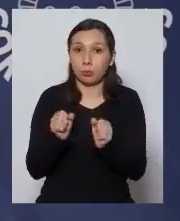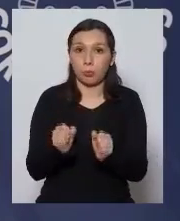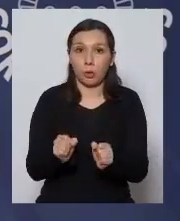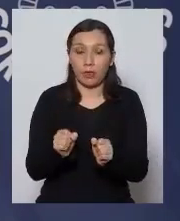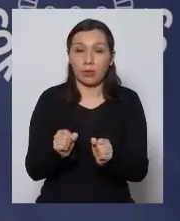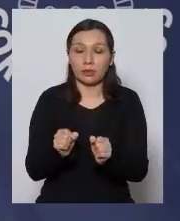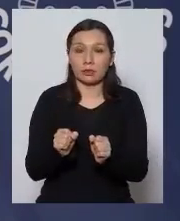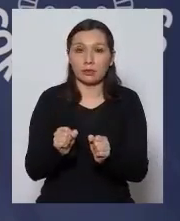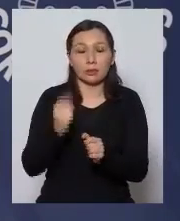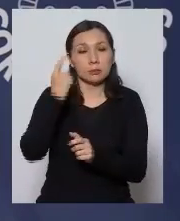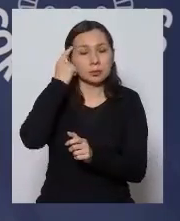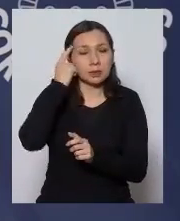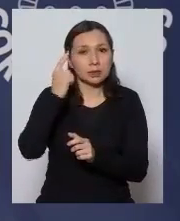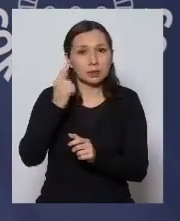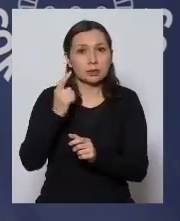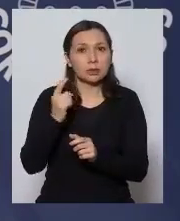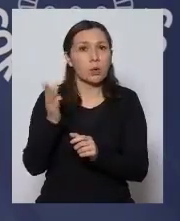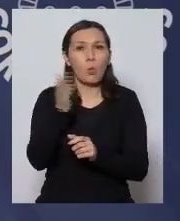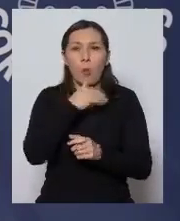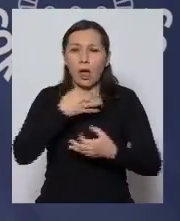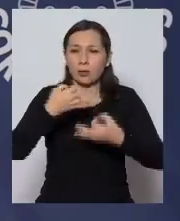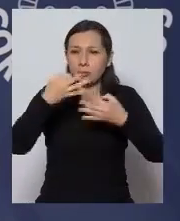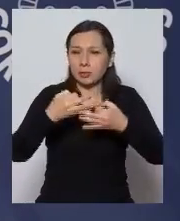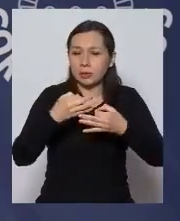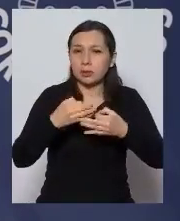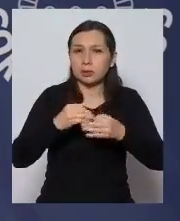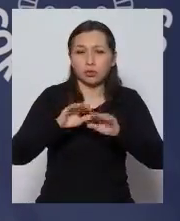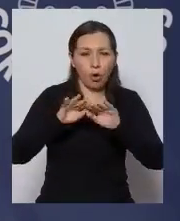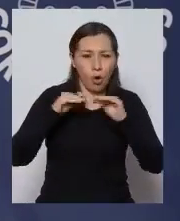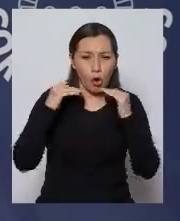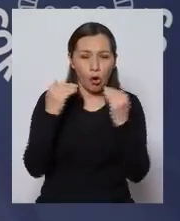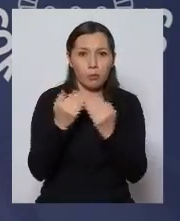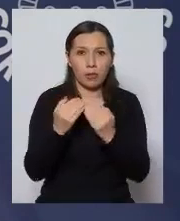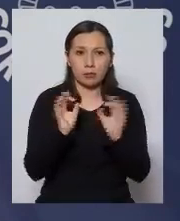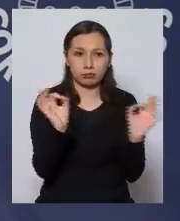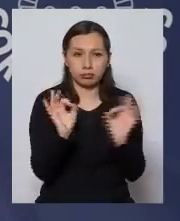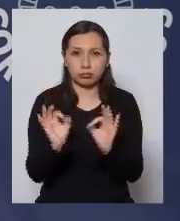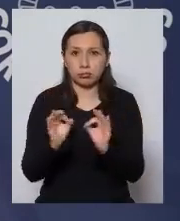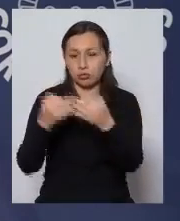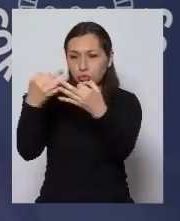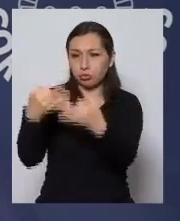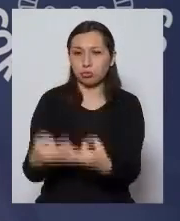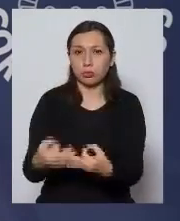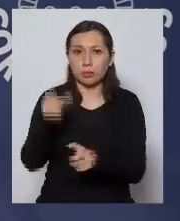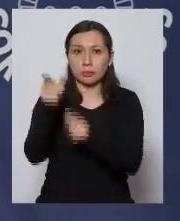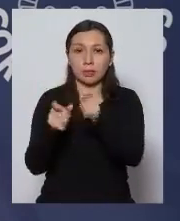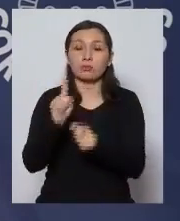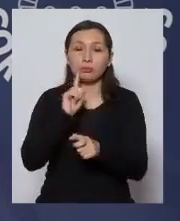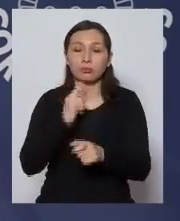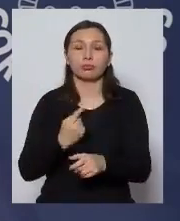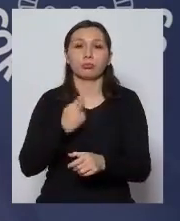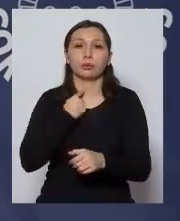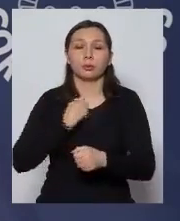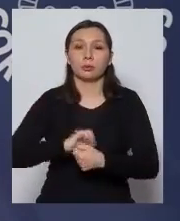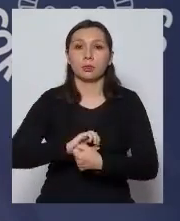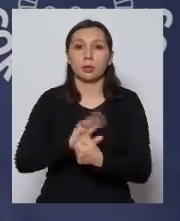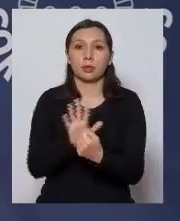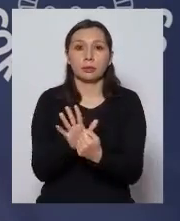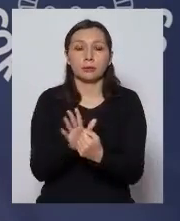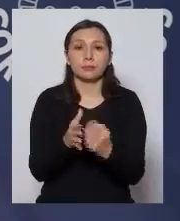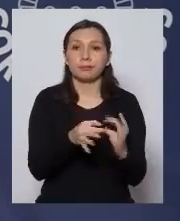no describe con precisión el número total de personas que han estado infectadas,